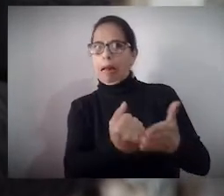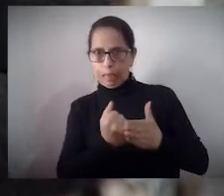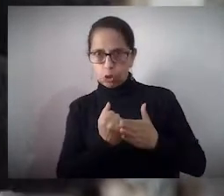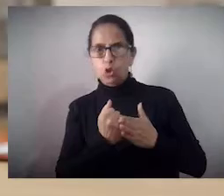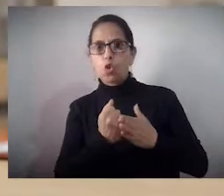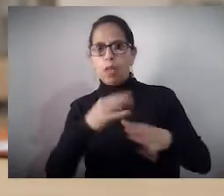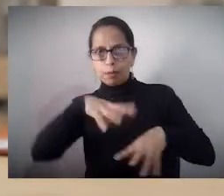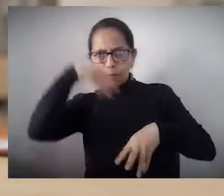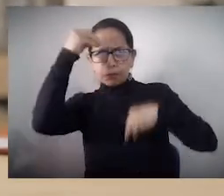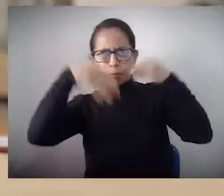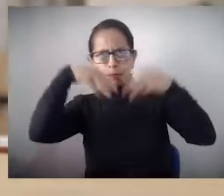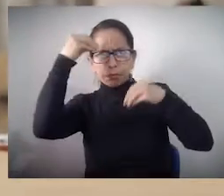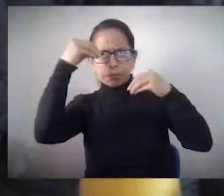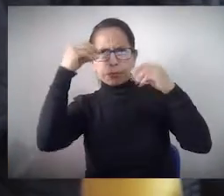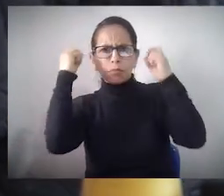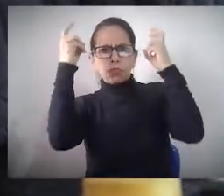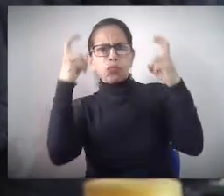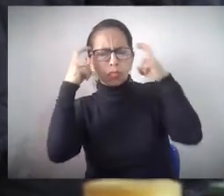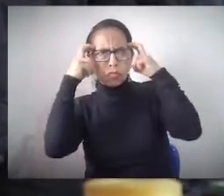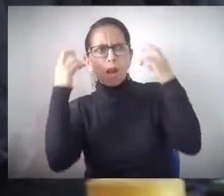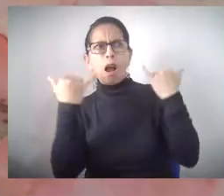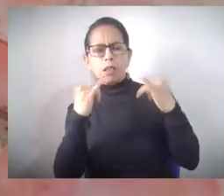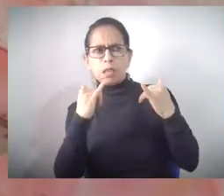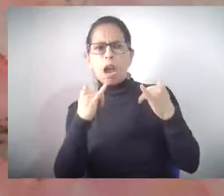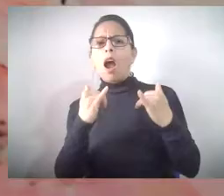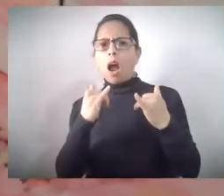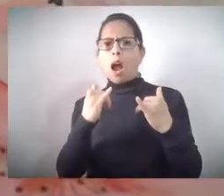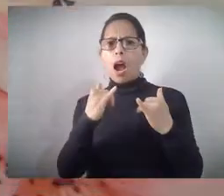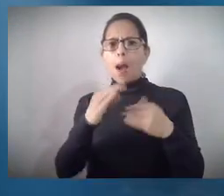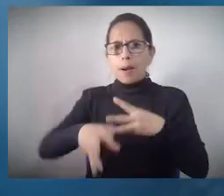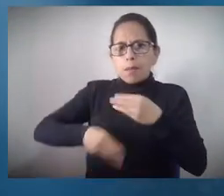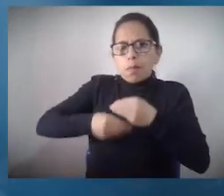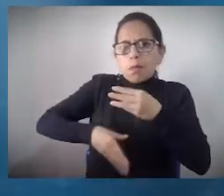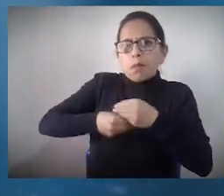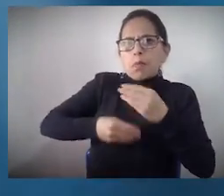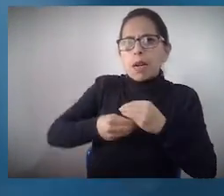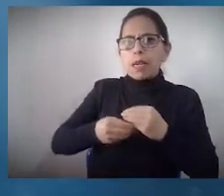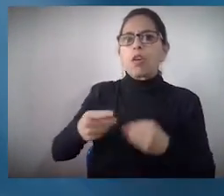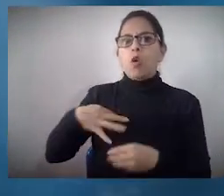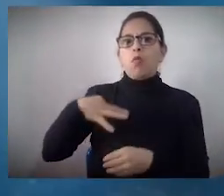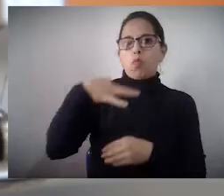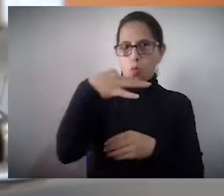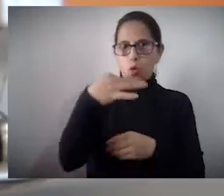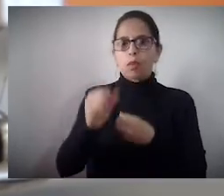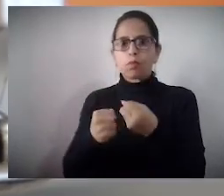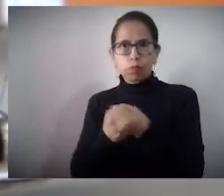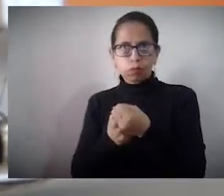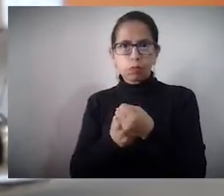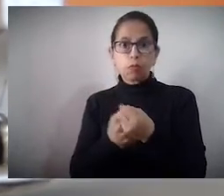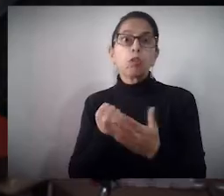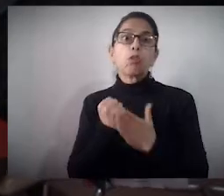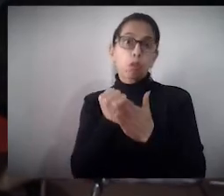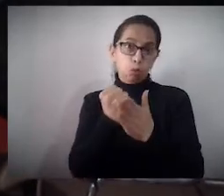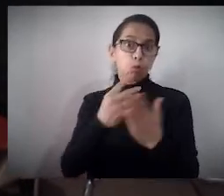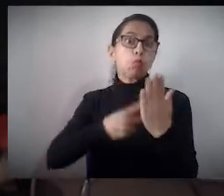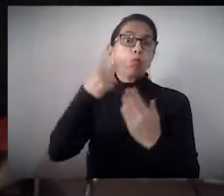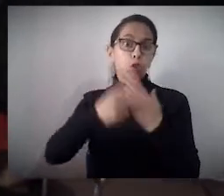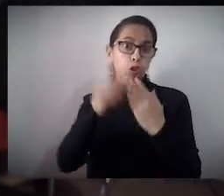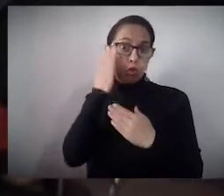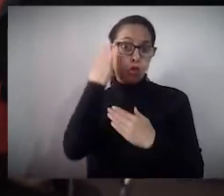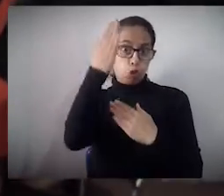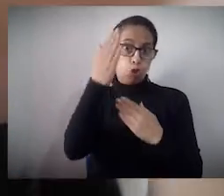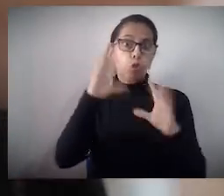ayuda a complementar los conocimientos que ya tenemos acerca de la moda, complementándolos con la moda sostenible. Y nos ayudaría a realizar